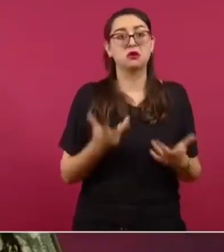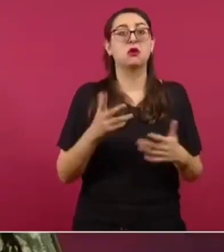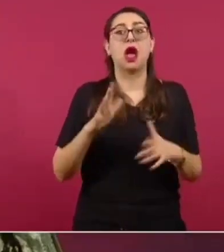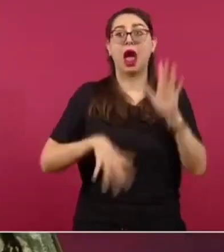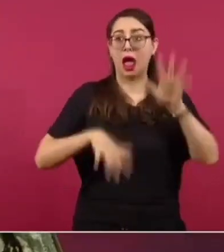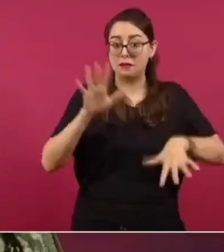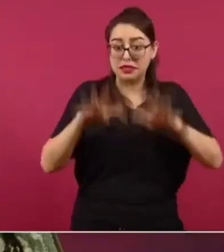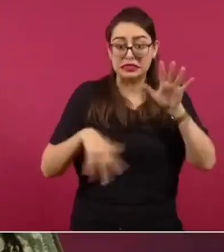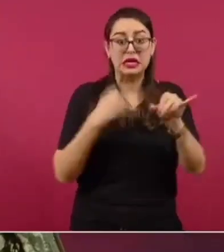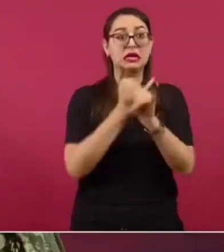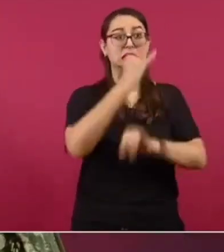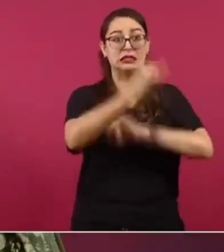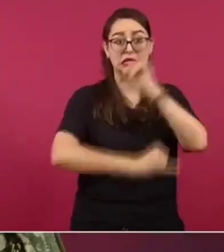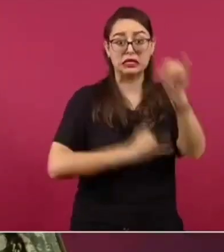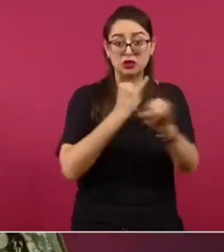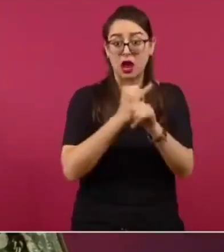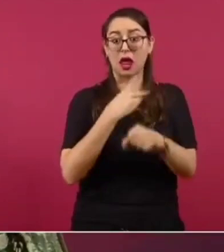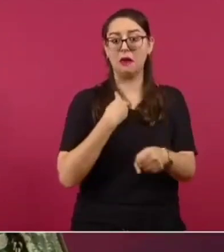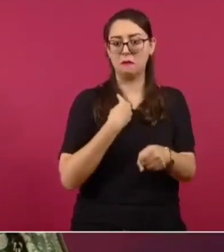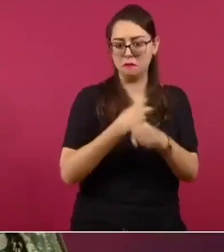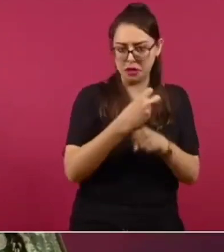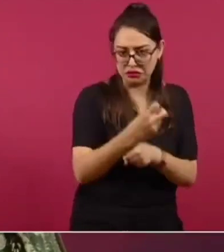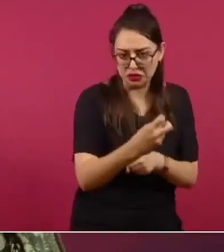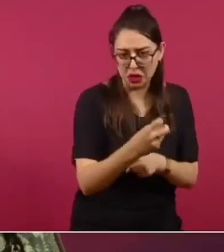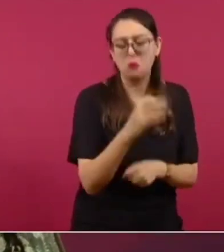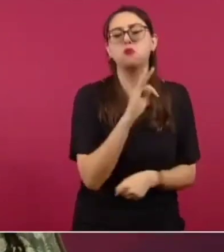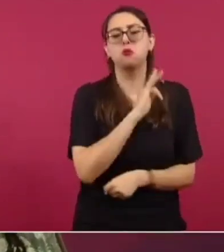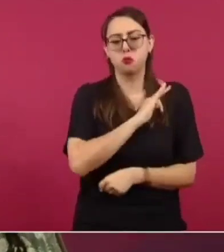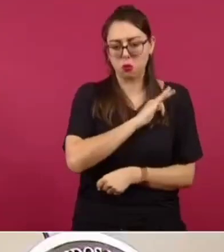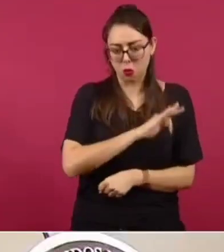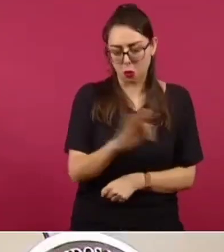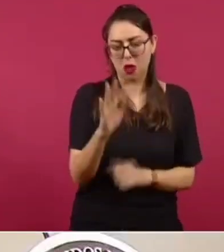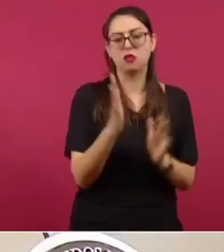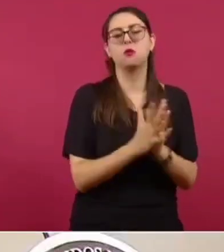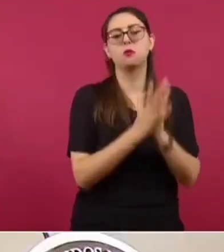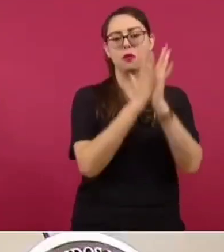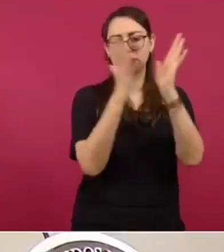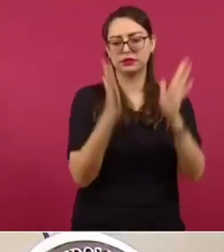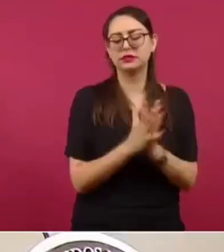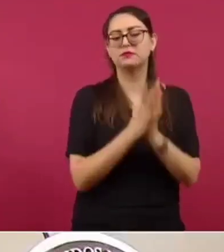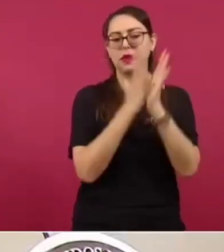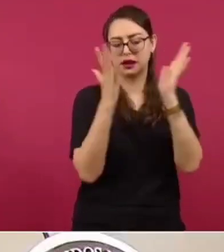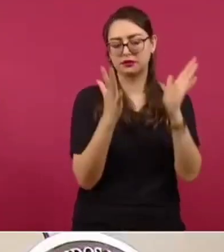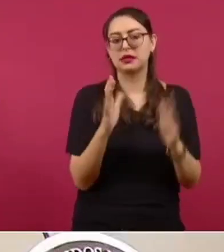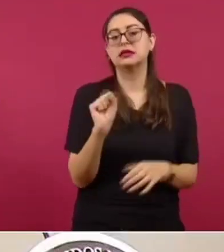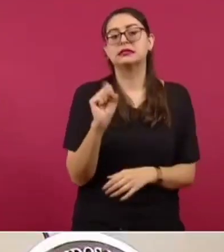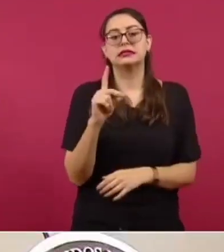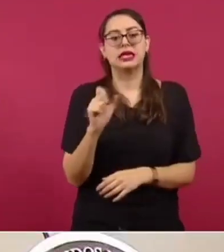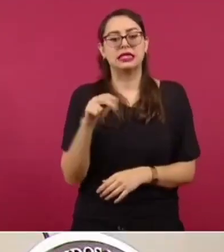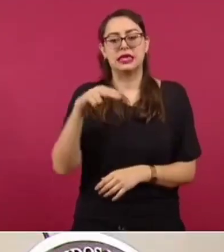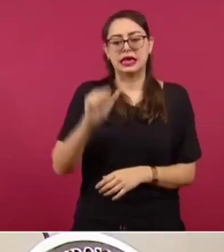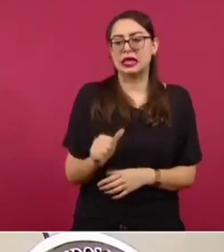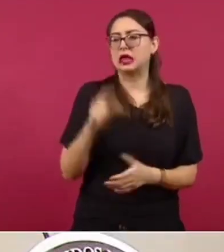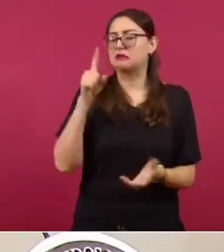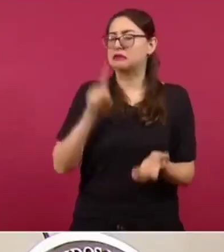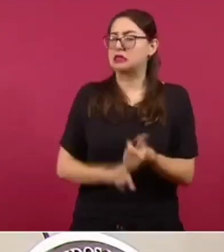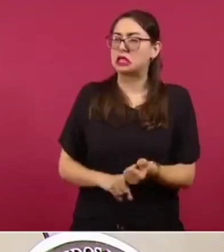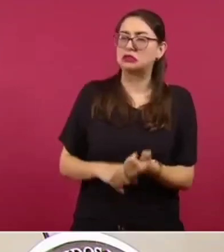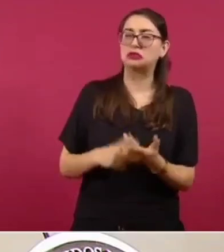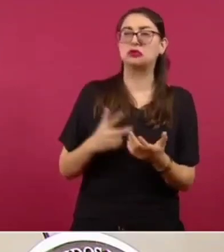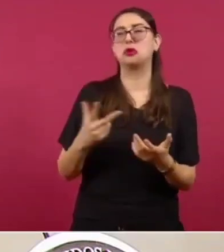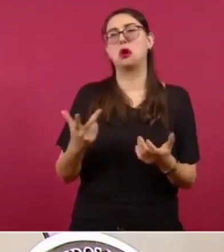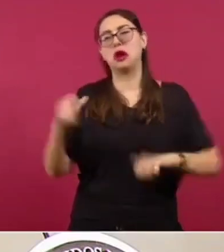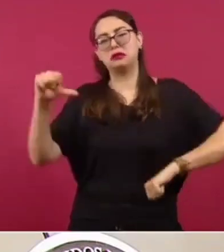que existen en el mundo. Participamos la Secretaría de la Defensa Nacional aproximadamente en unos